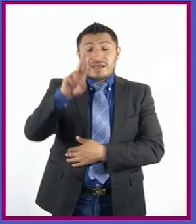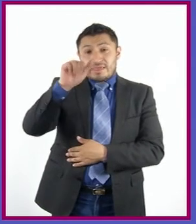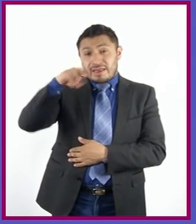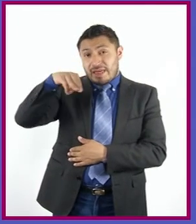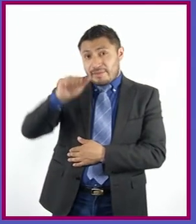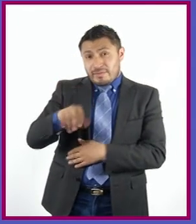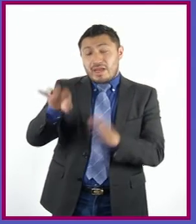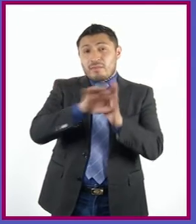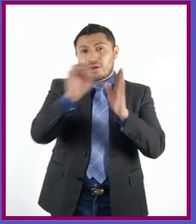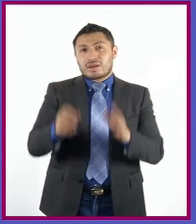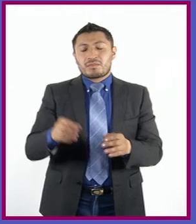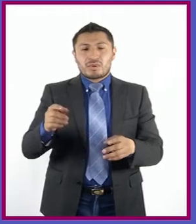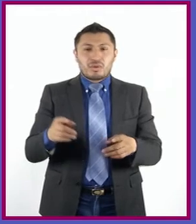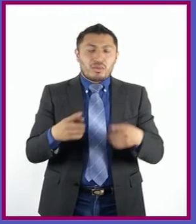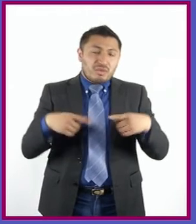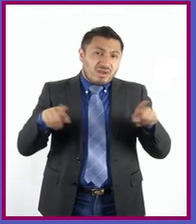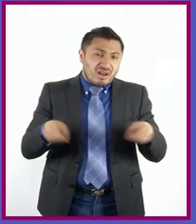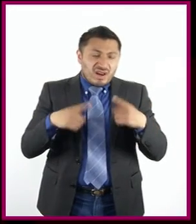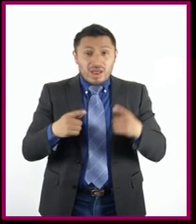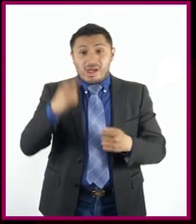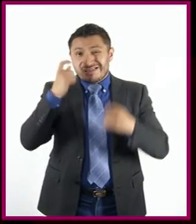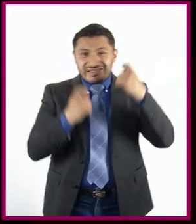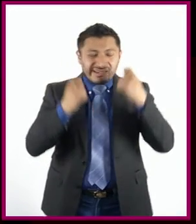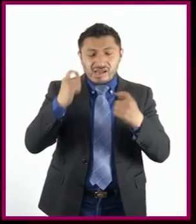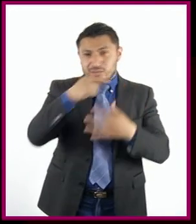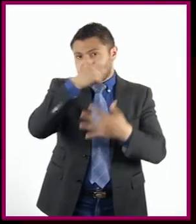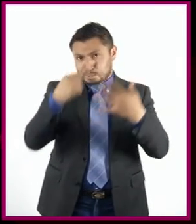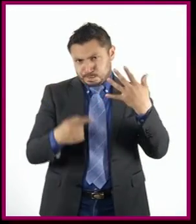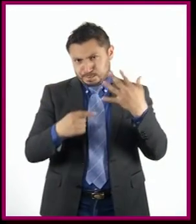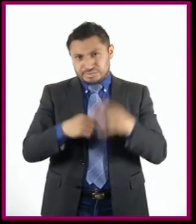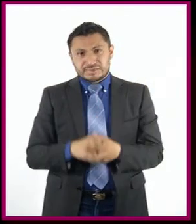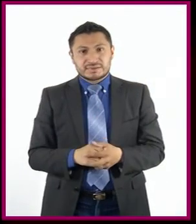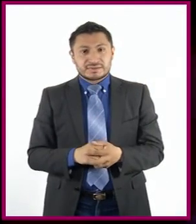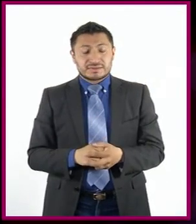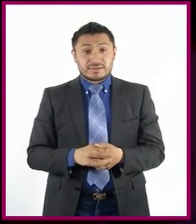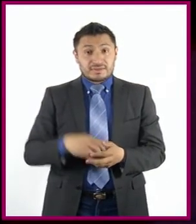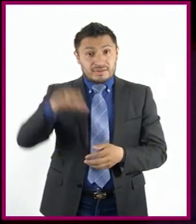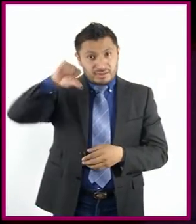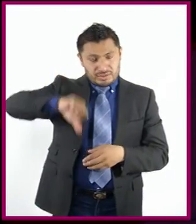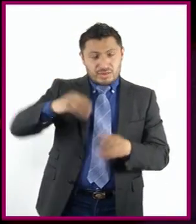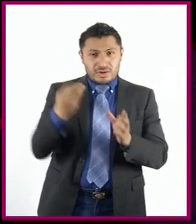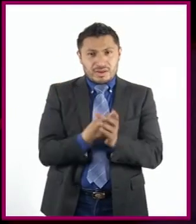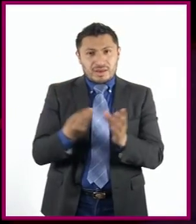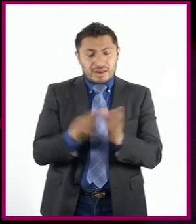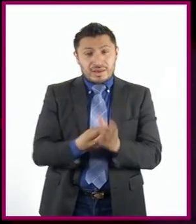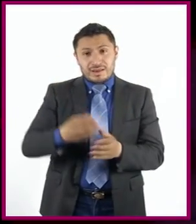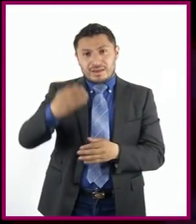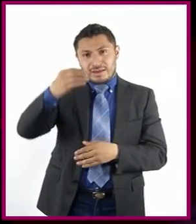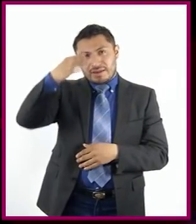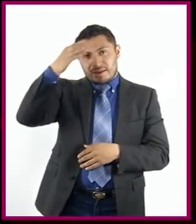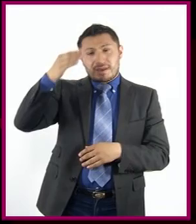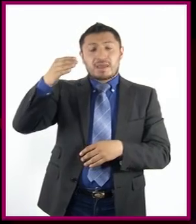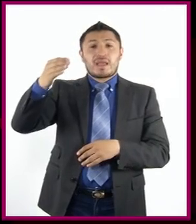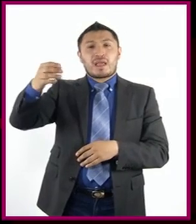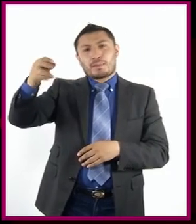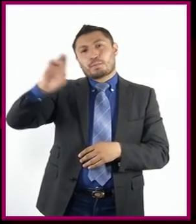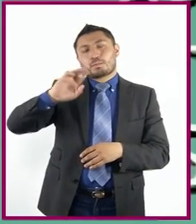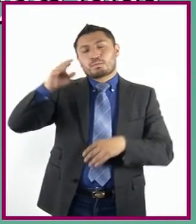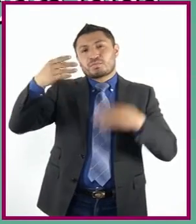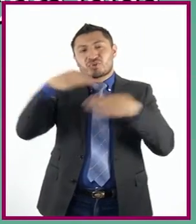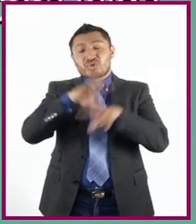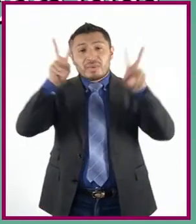como entonación, gestos y otros. En esta sesión trabajamos con el aprendizaje esperado